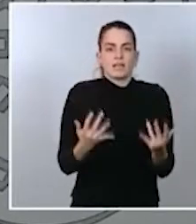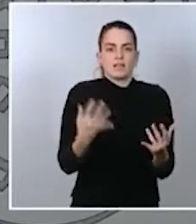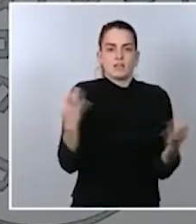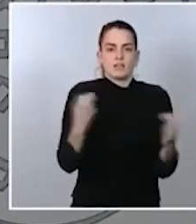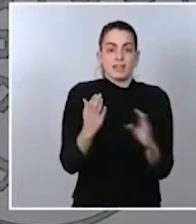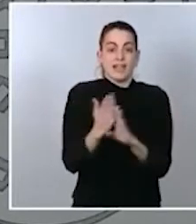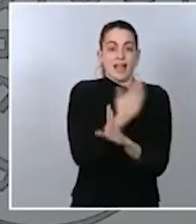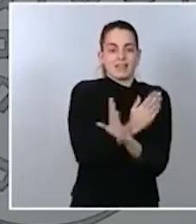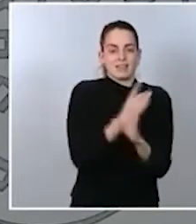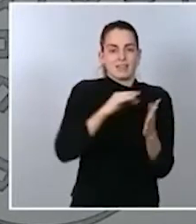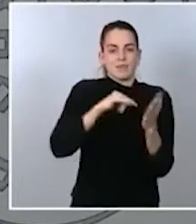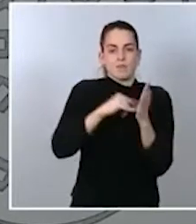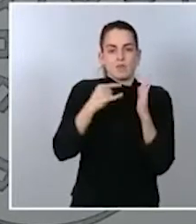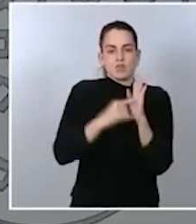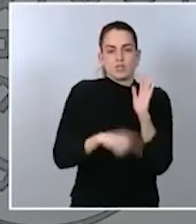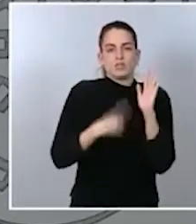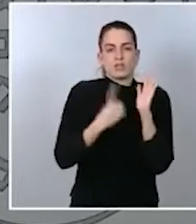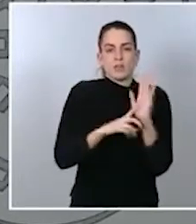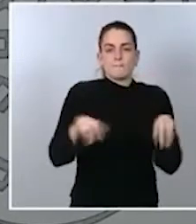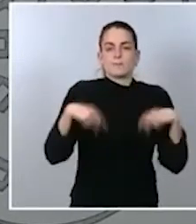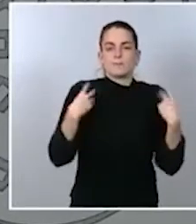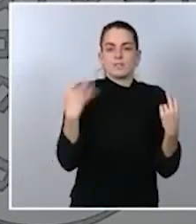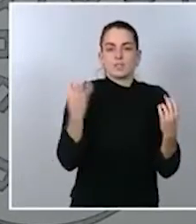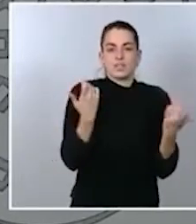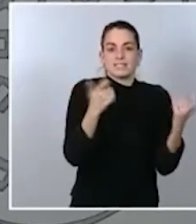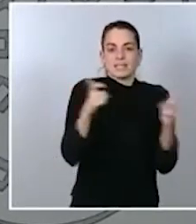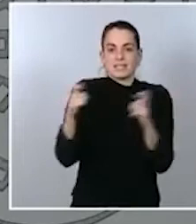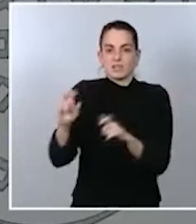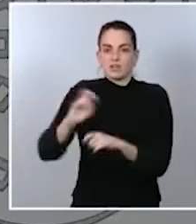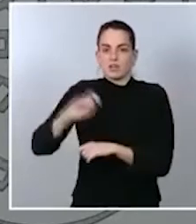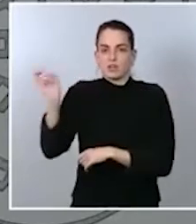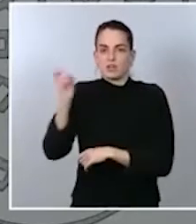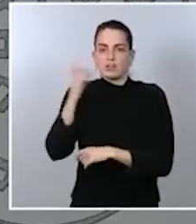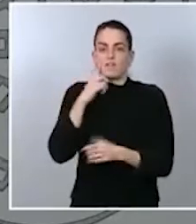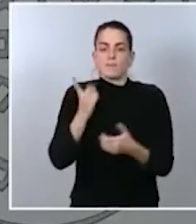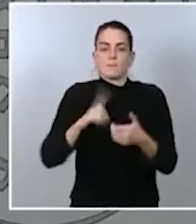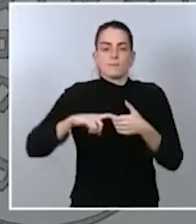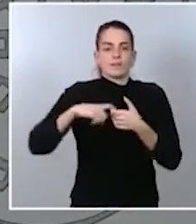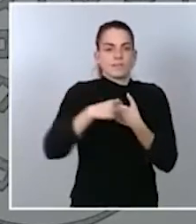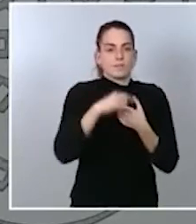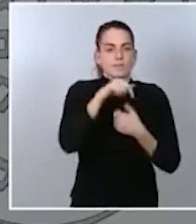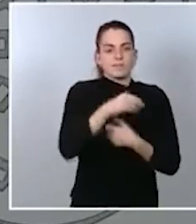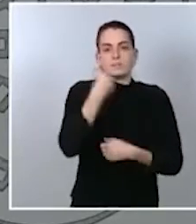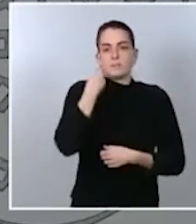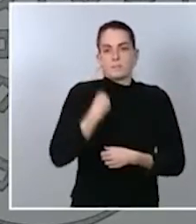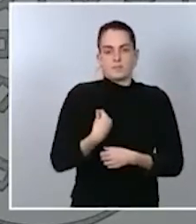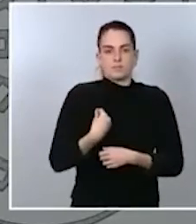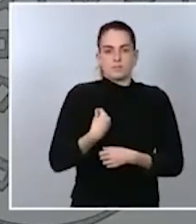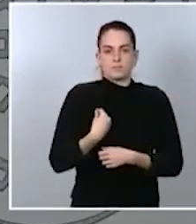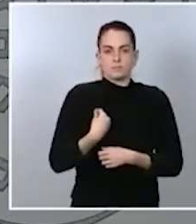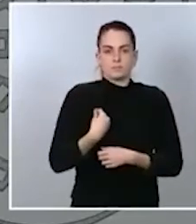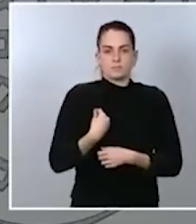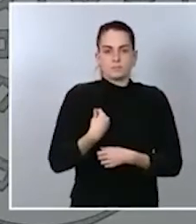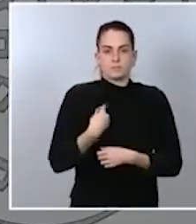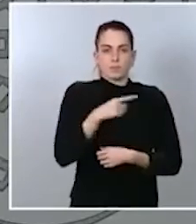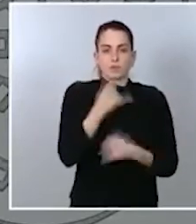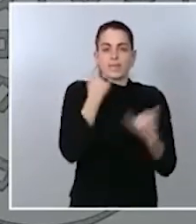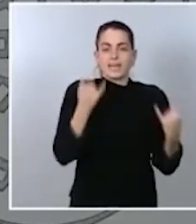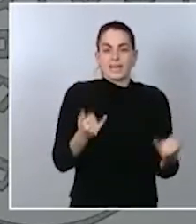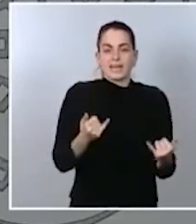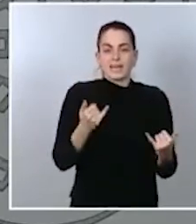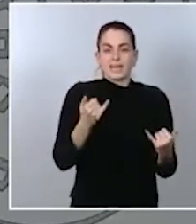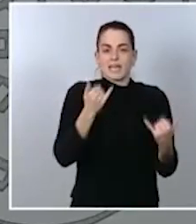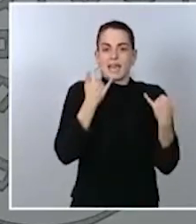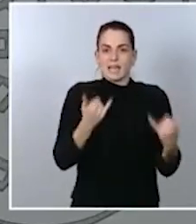que permitía que otros sectores participaran justamente de esa subasta de la energía eléctrica y por